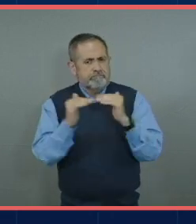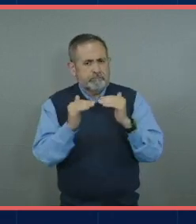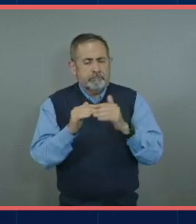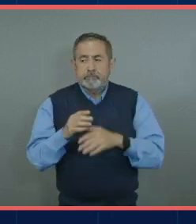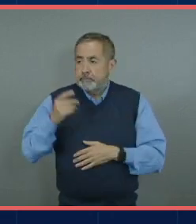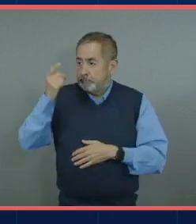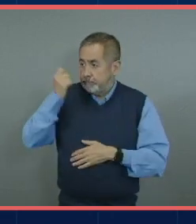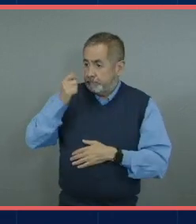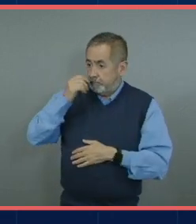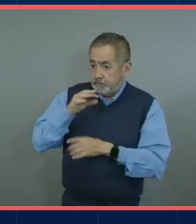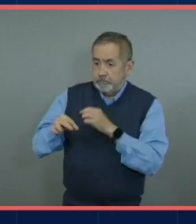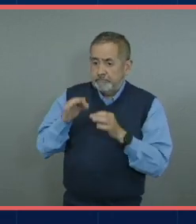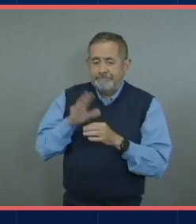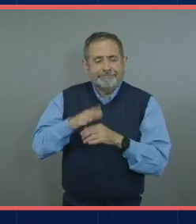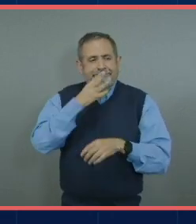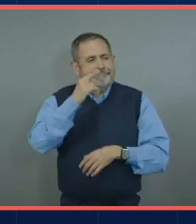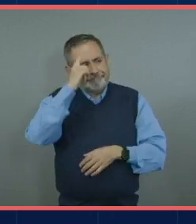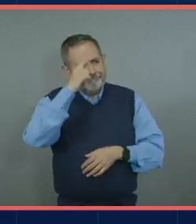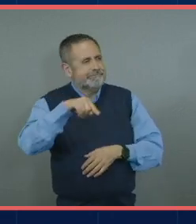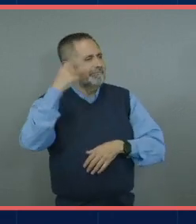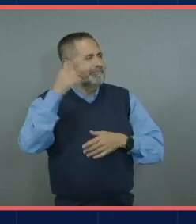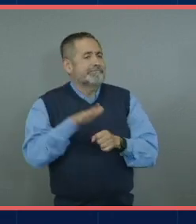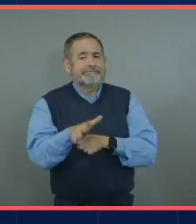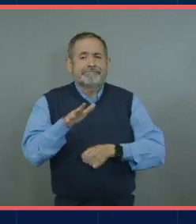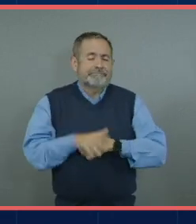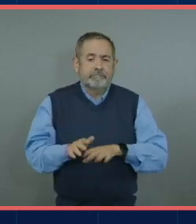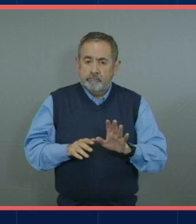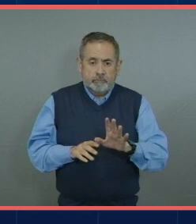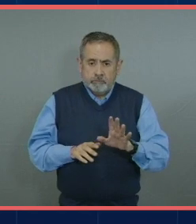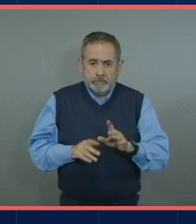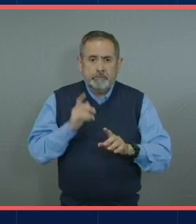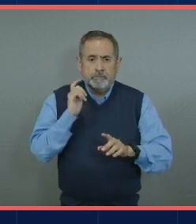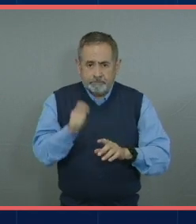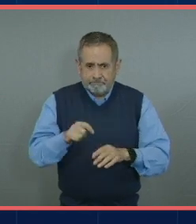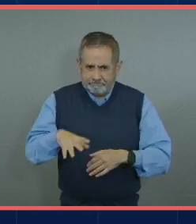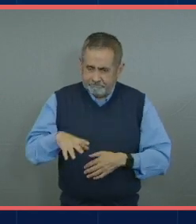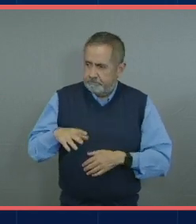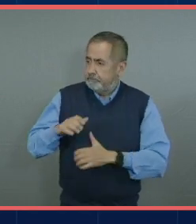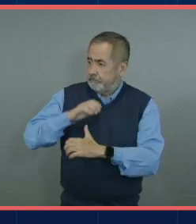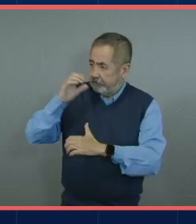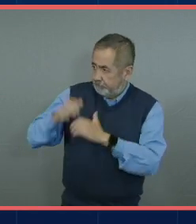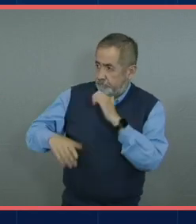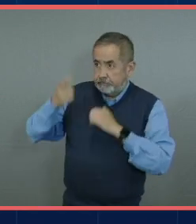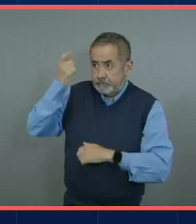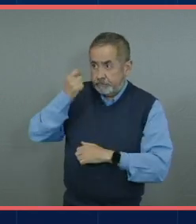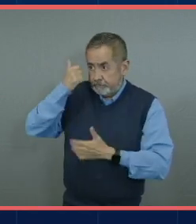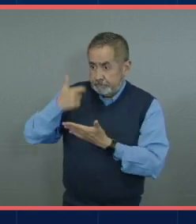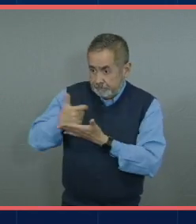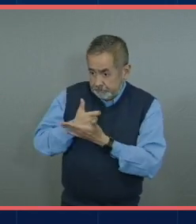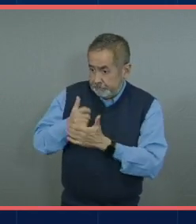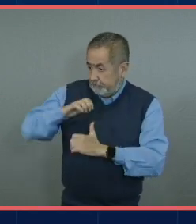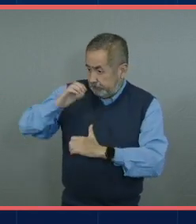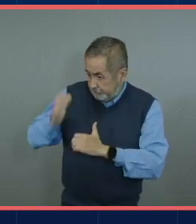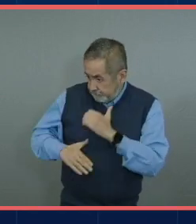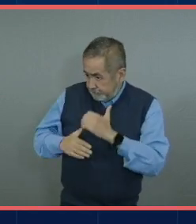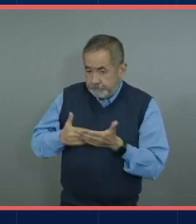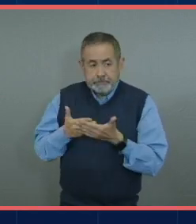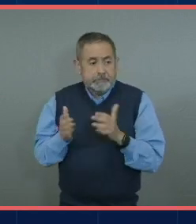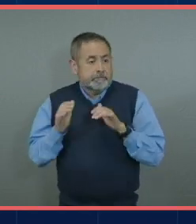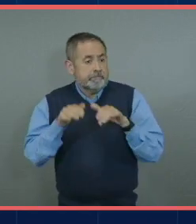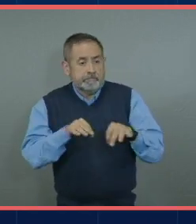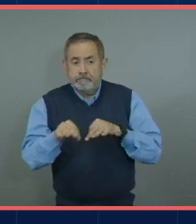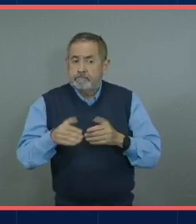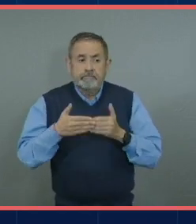becario se te va a hacer más fácil o las cosas te van a llegar solas. Esa carrera ya terminó, ya se te reconoció, y la carrera laboral es otra.